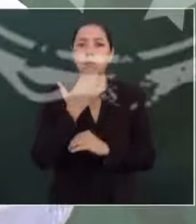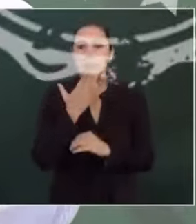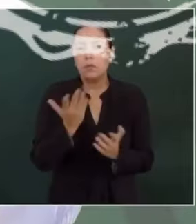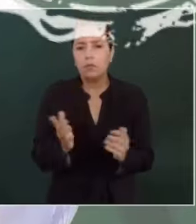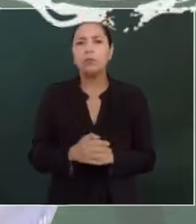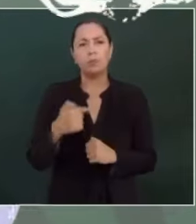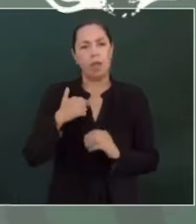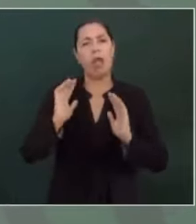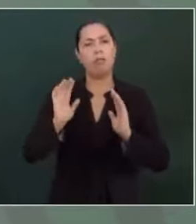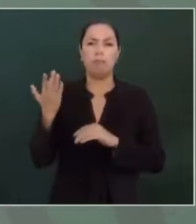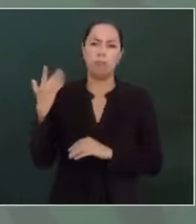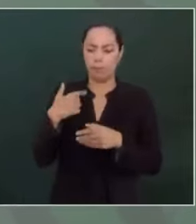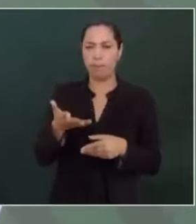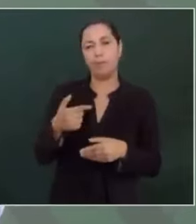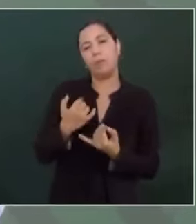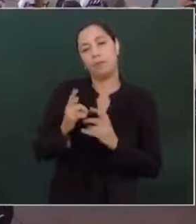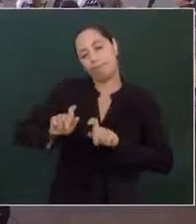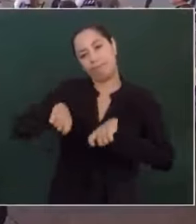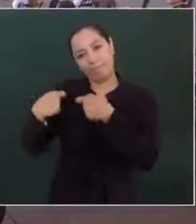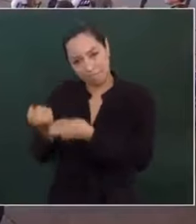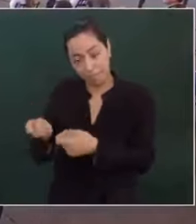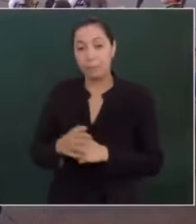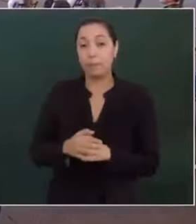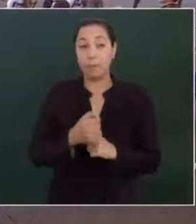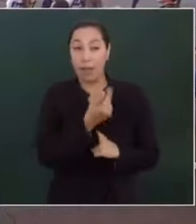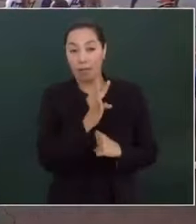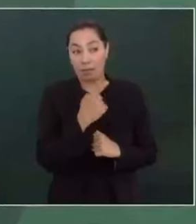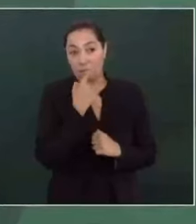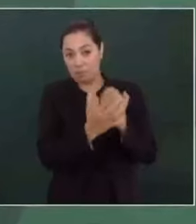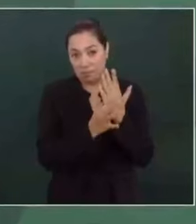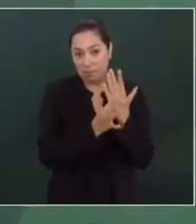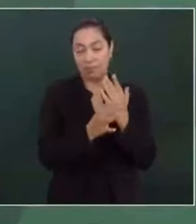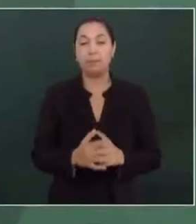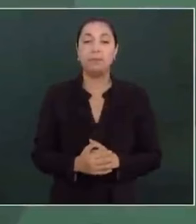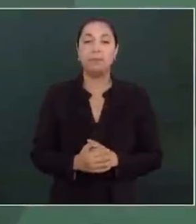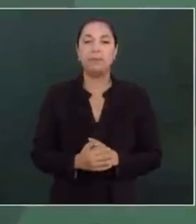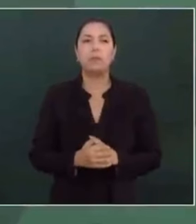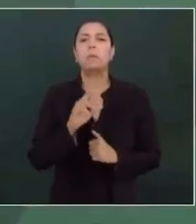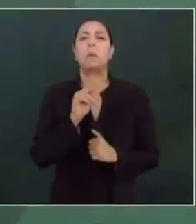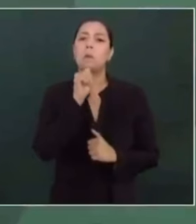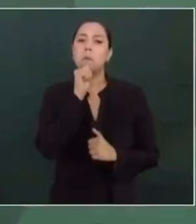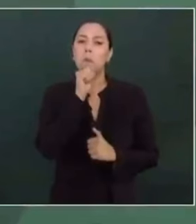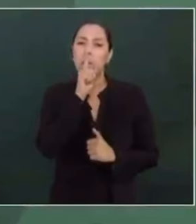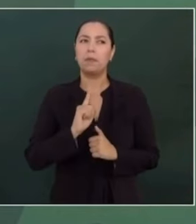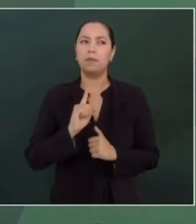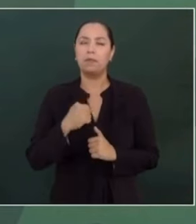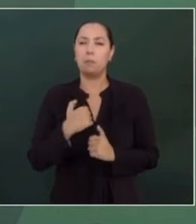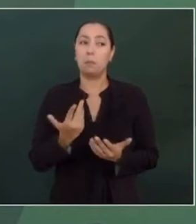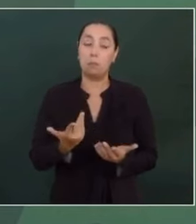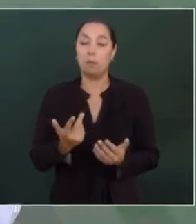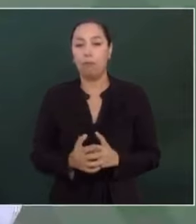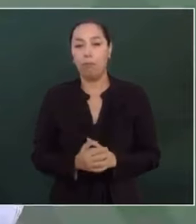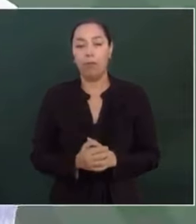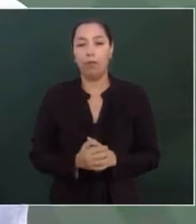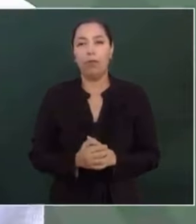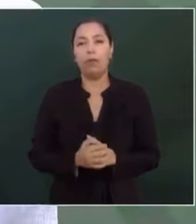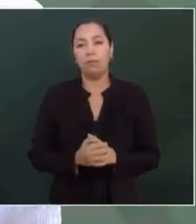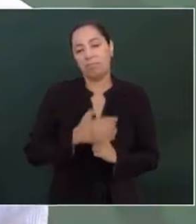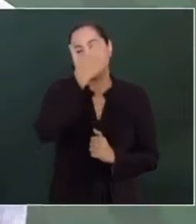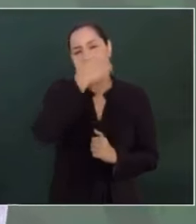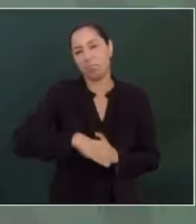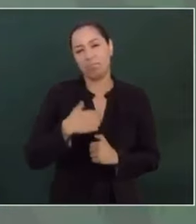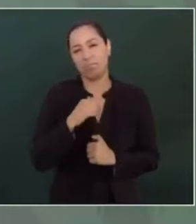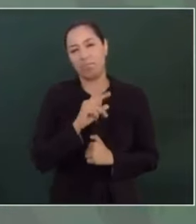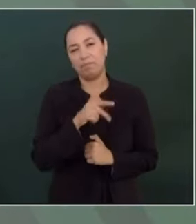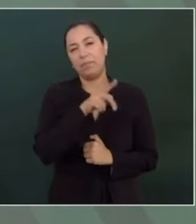Yo ya entregué el bastón, aunque algunos dicen que no es cierto. No me conocen y